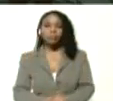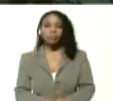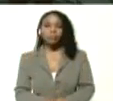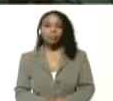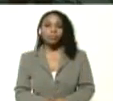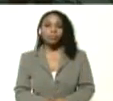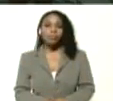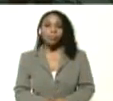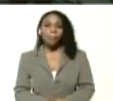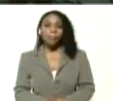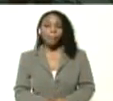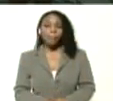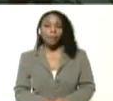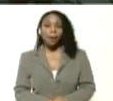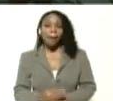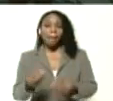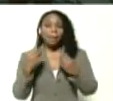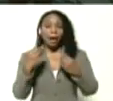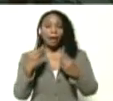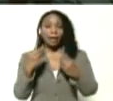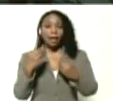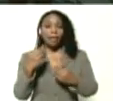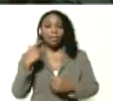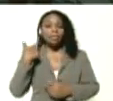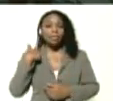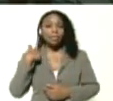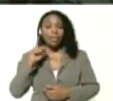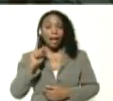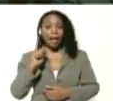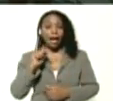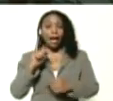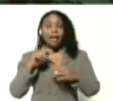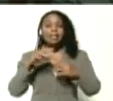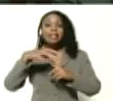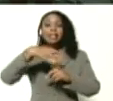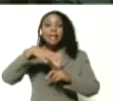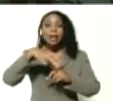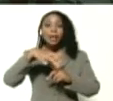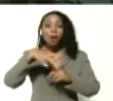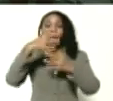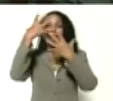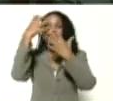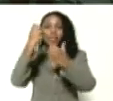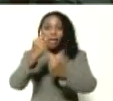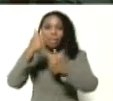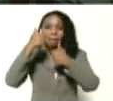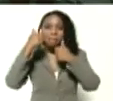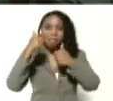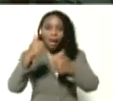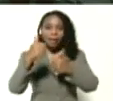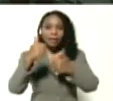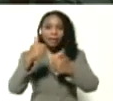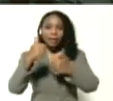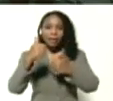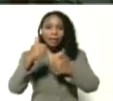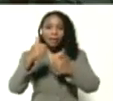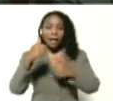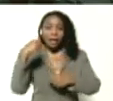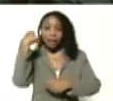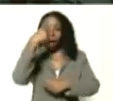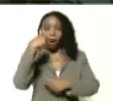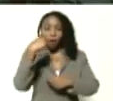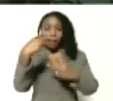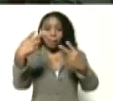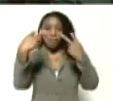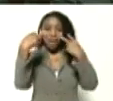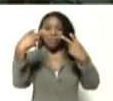para el que tenga cerebro que entienda bien y para el que tenga ojos que